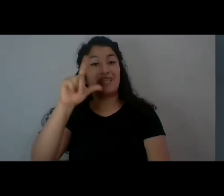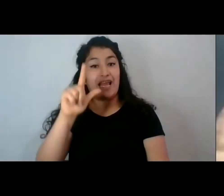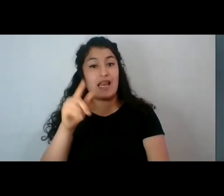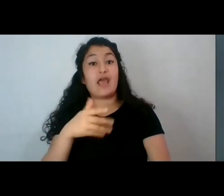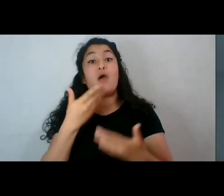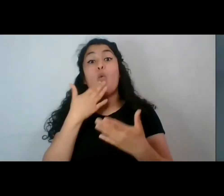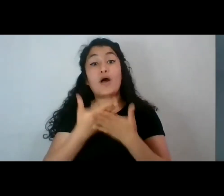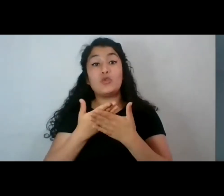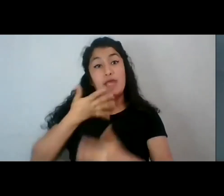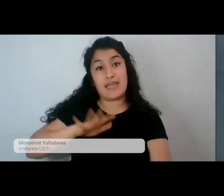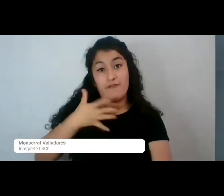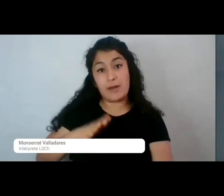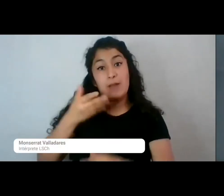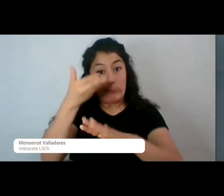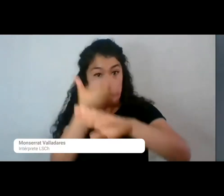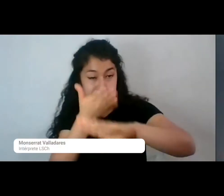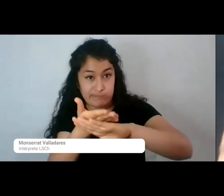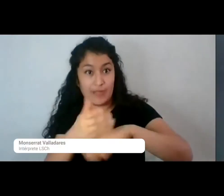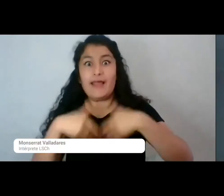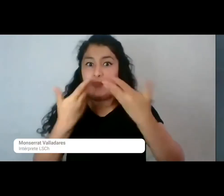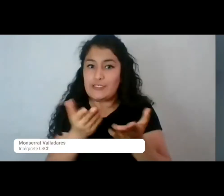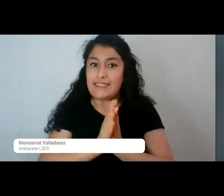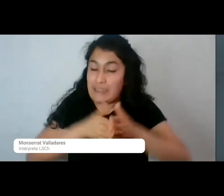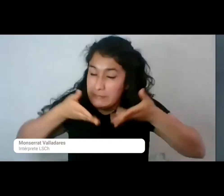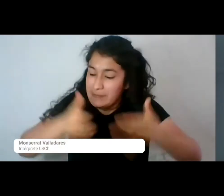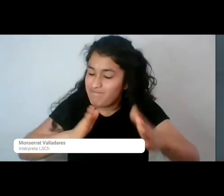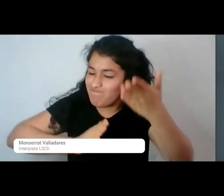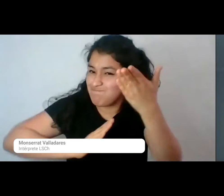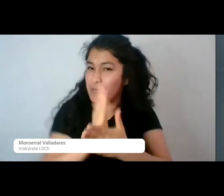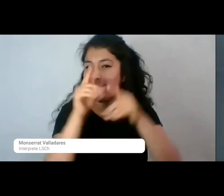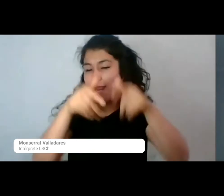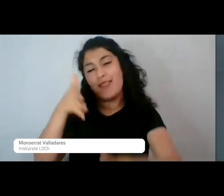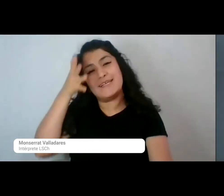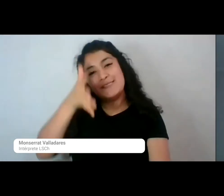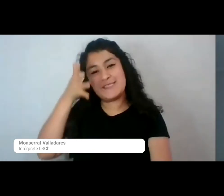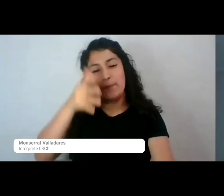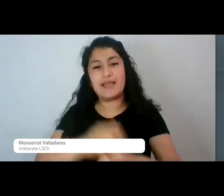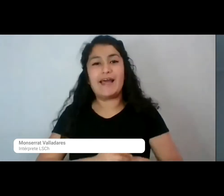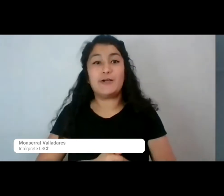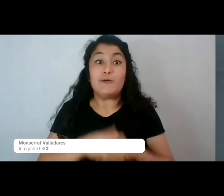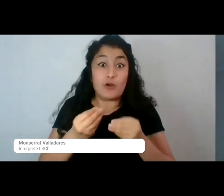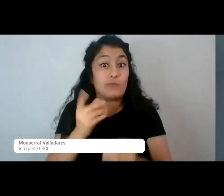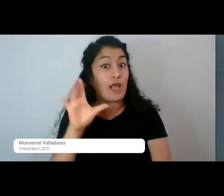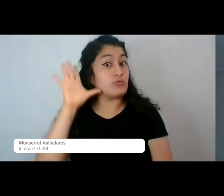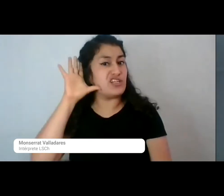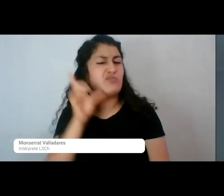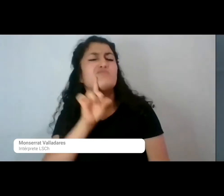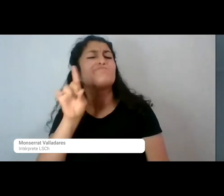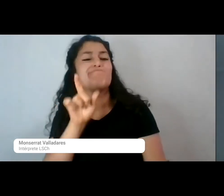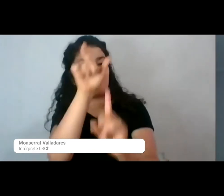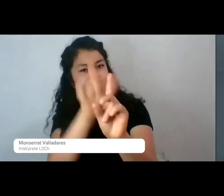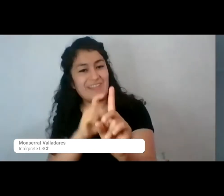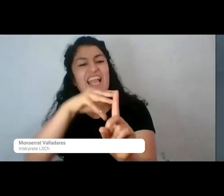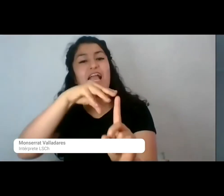Bueno, sin más y para dar el pie inicial a este seminario, escucharemos la ponencia de Camila